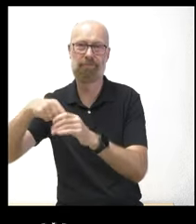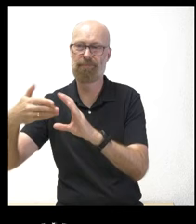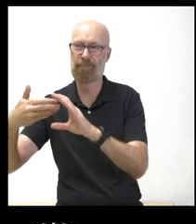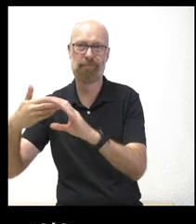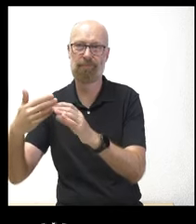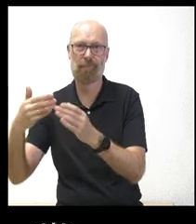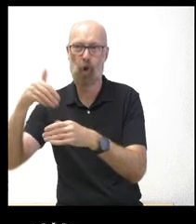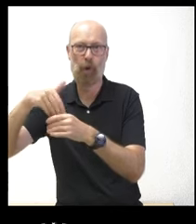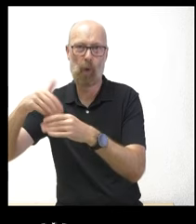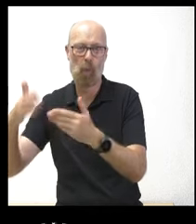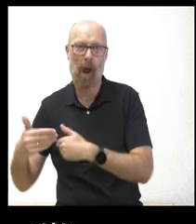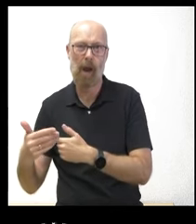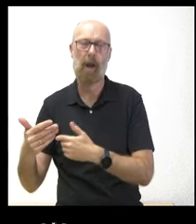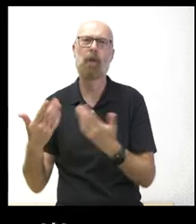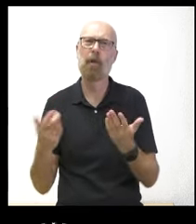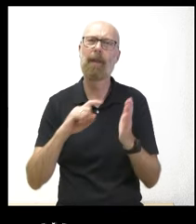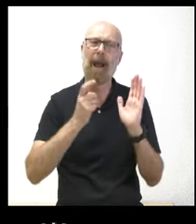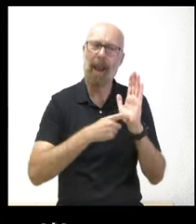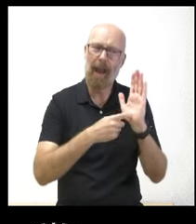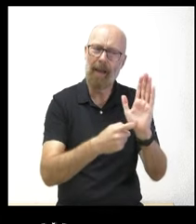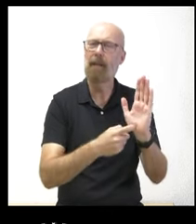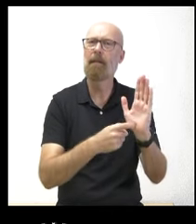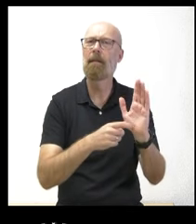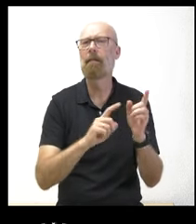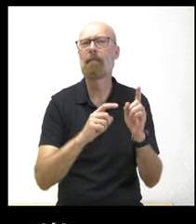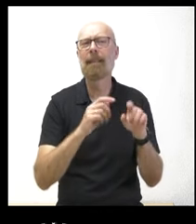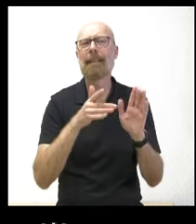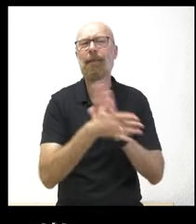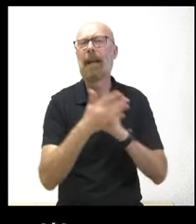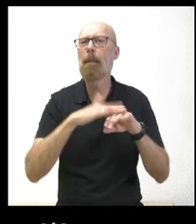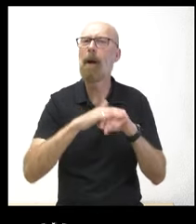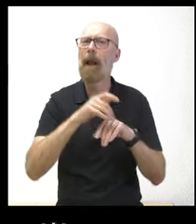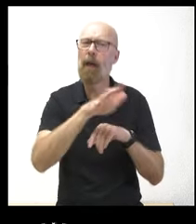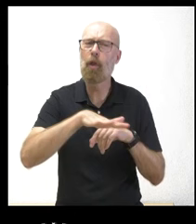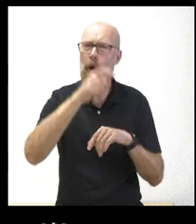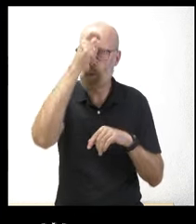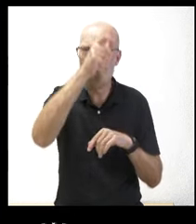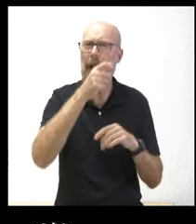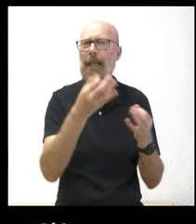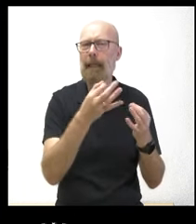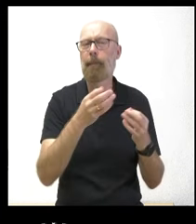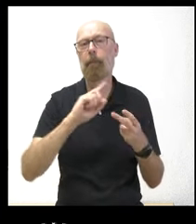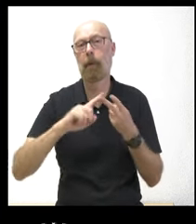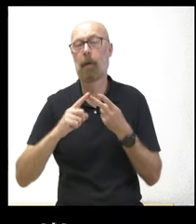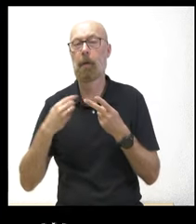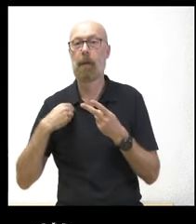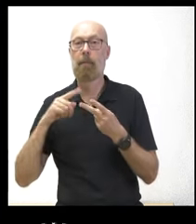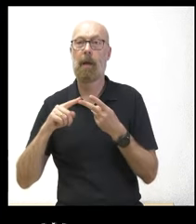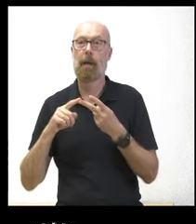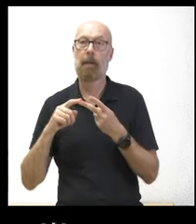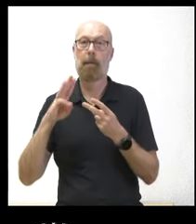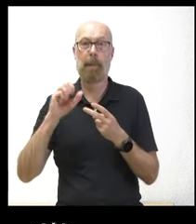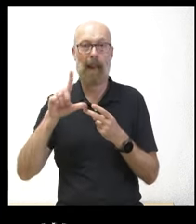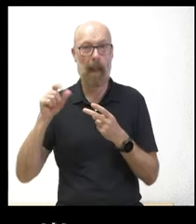cambia para los ciudadanos de las áreas rurales con esta ley. Y, en segundo lugar, tras la PNL apoyada de aprobada ayer de